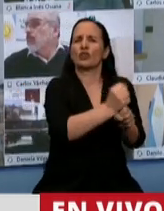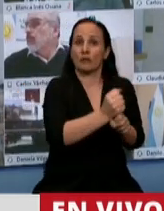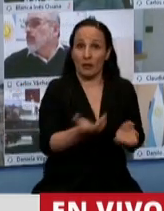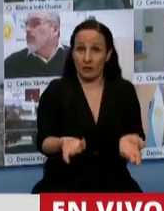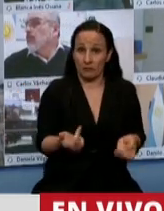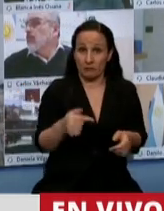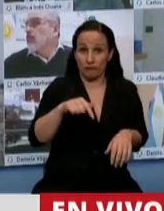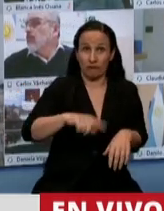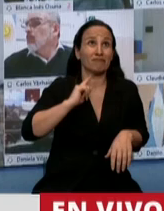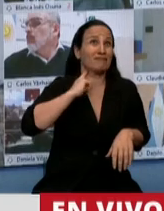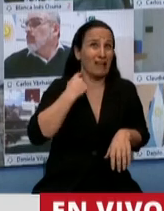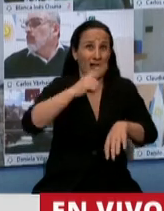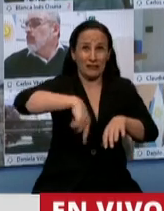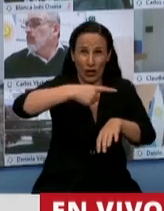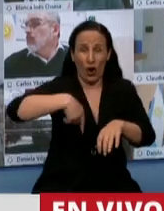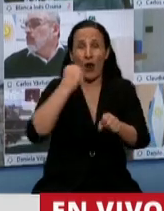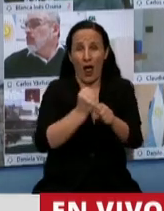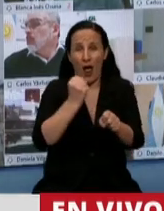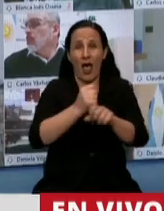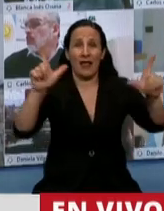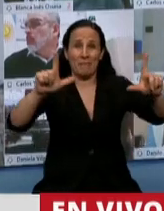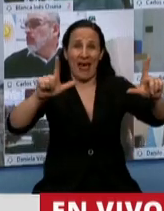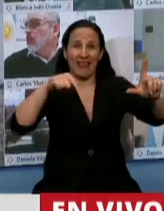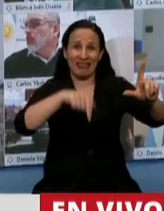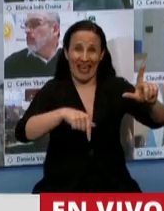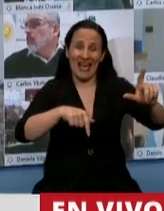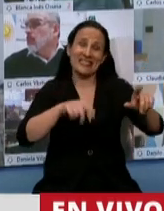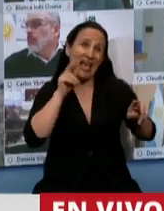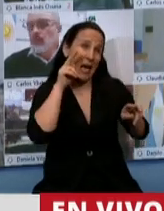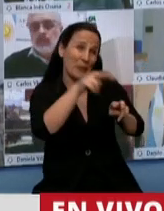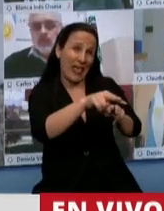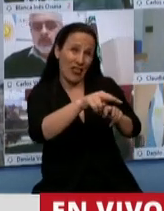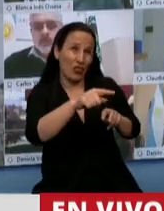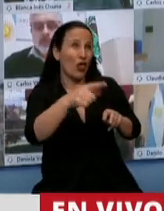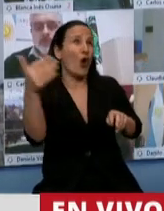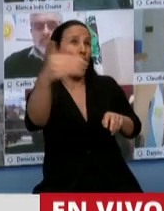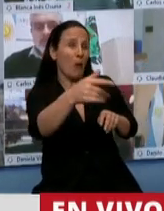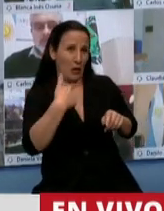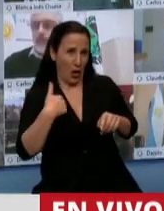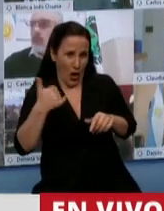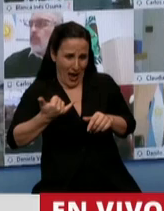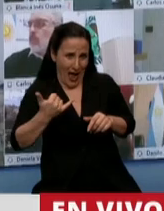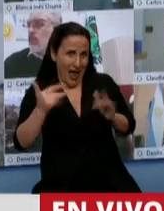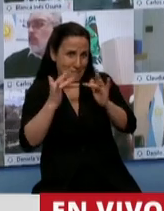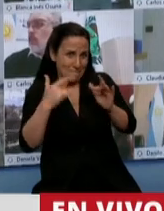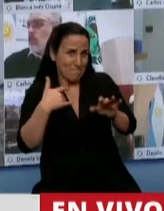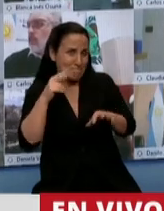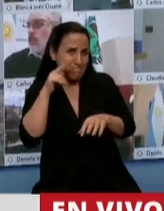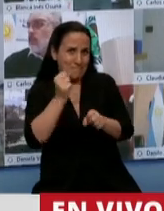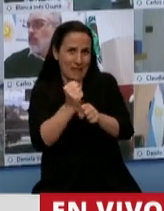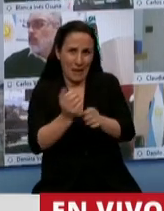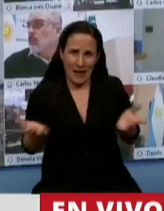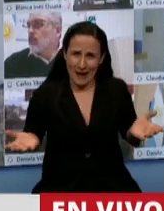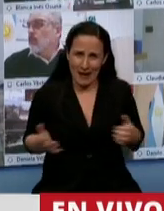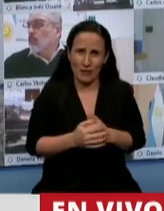horas sentados también frente a una pantalla, viendo todo ese espectáculo. Pero no me quería ir del tema, simplemente decirle que pude